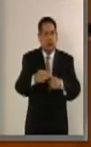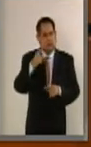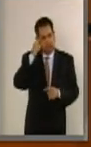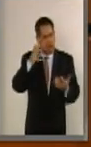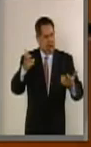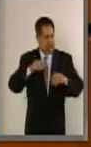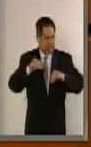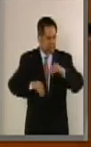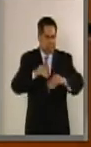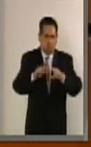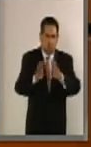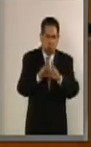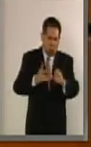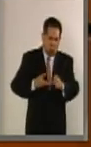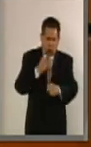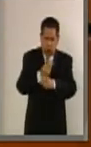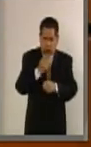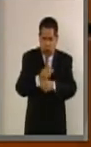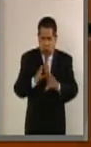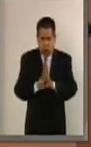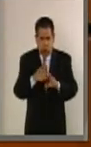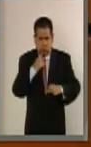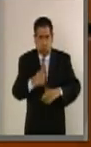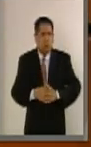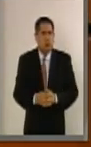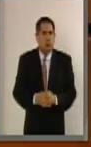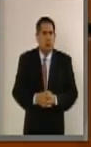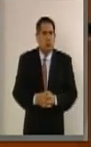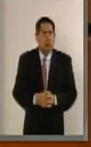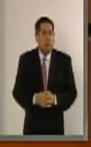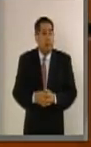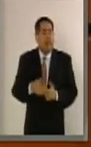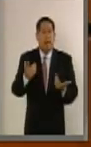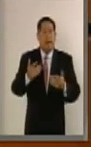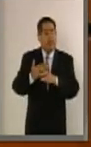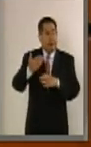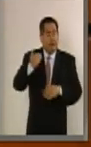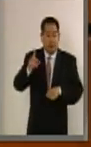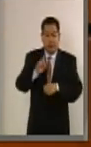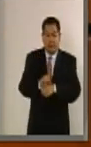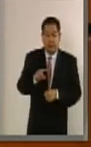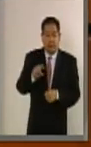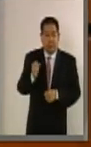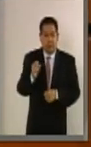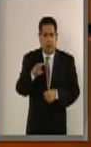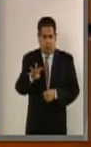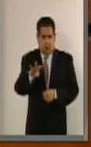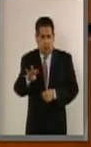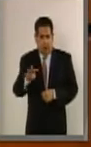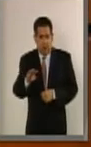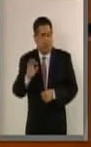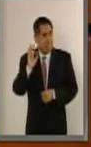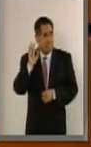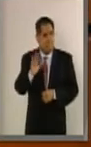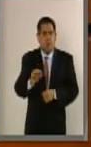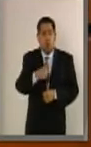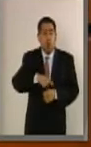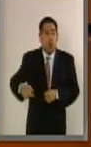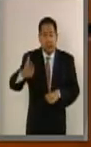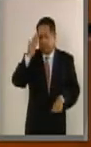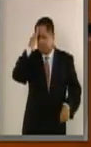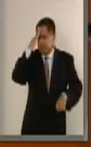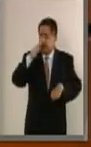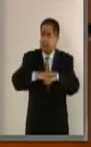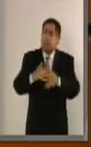acciones de reconstrucción. A raíz del sismo del pasado 19 de septiembre, justo cuando conmemorábamos